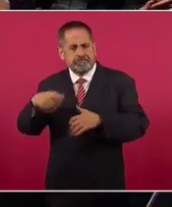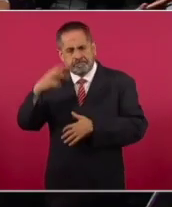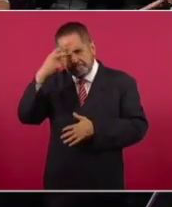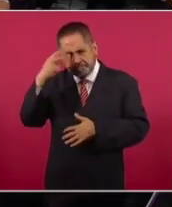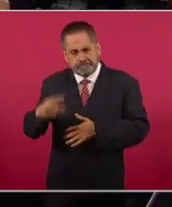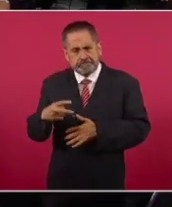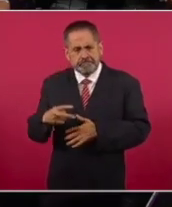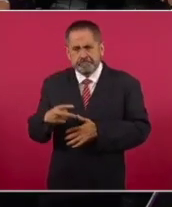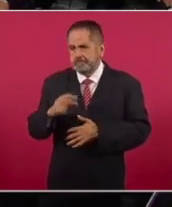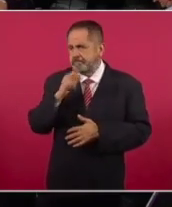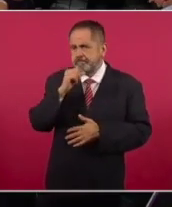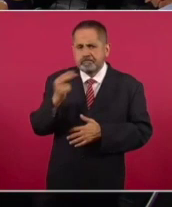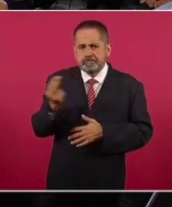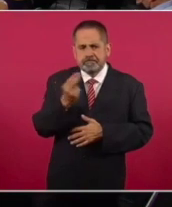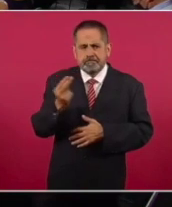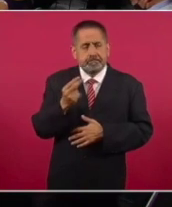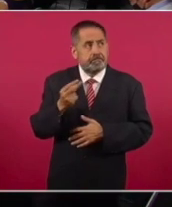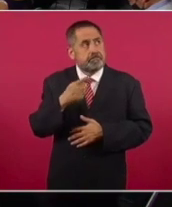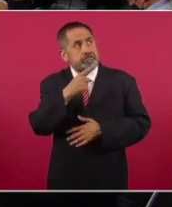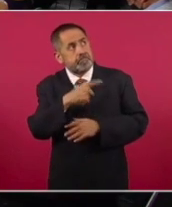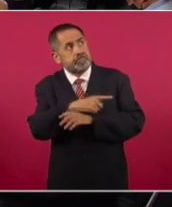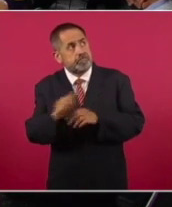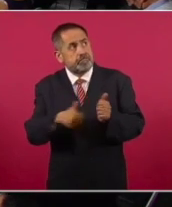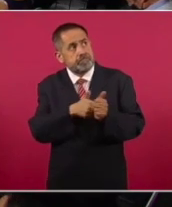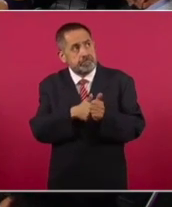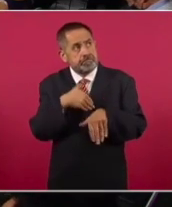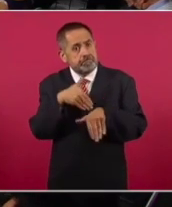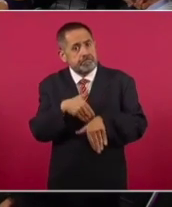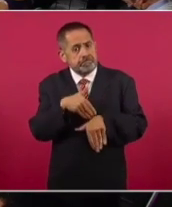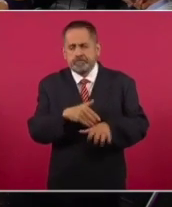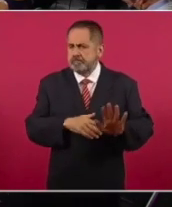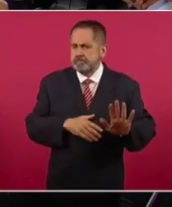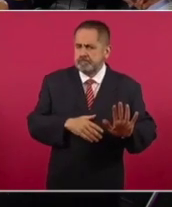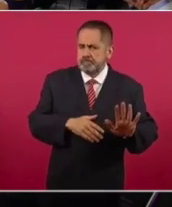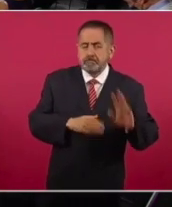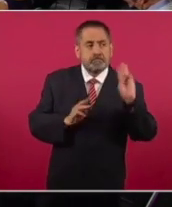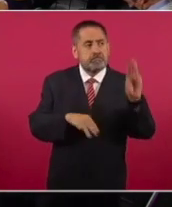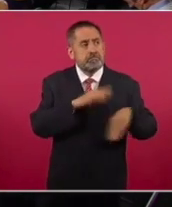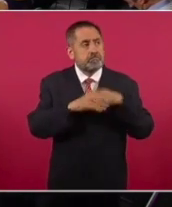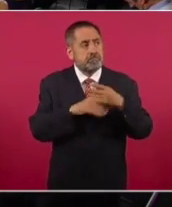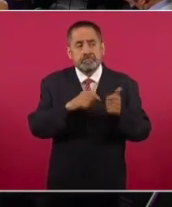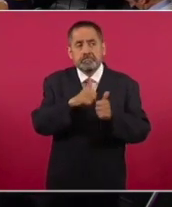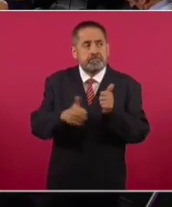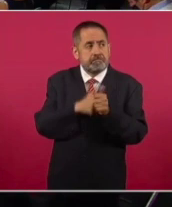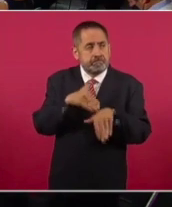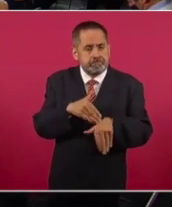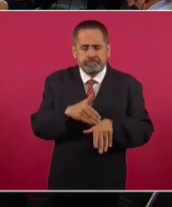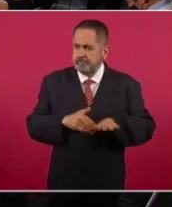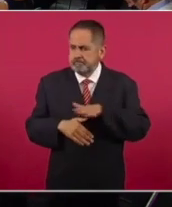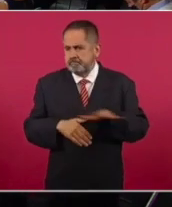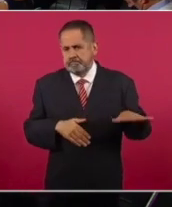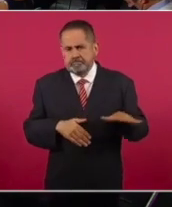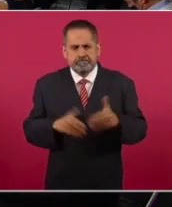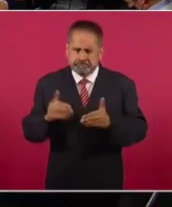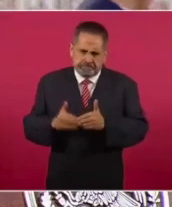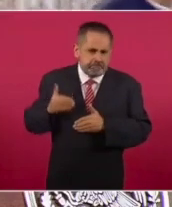a la retaguardia en lo que sucede en el mundo, los mexicanos ya